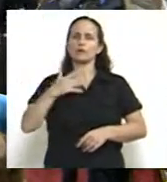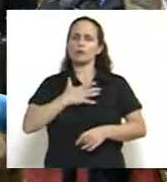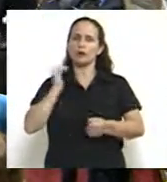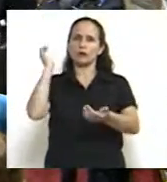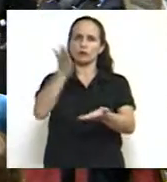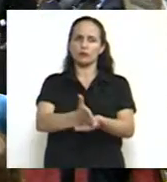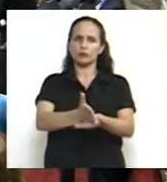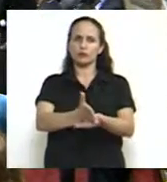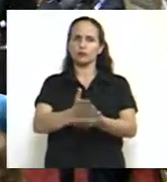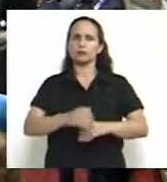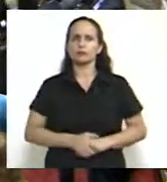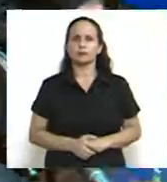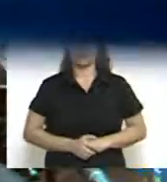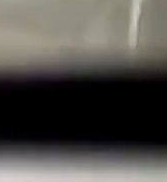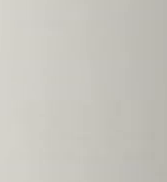demanden.